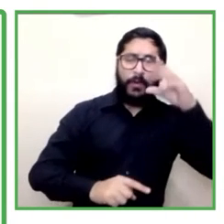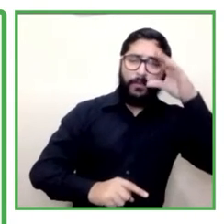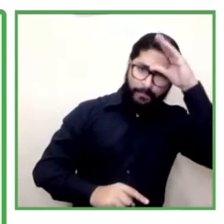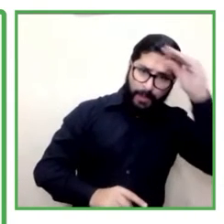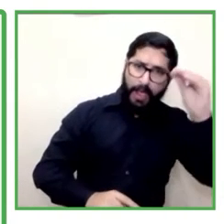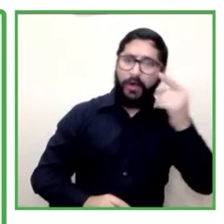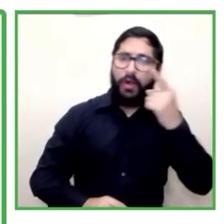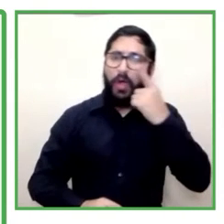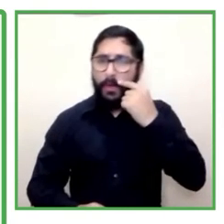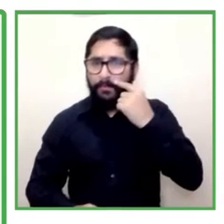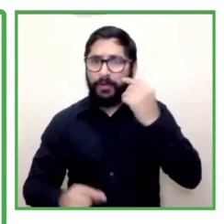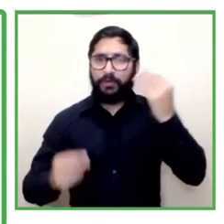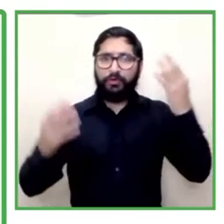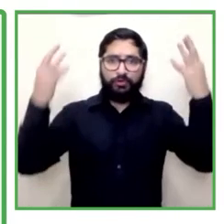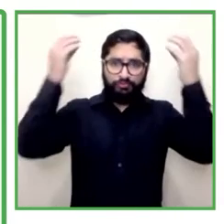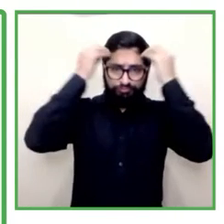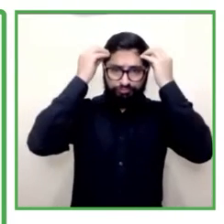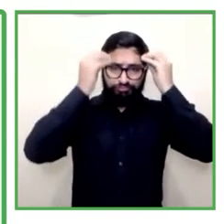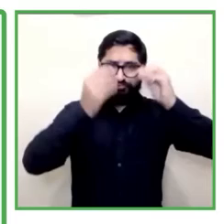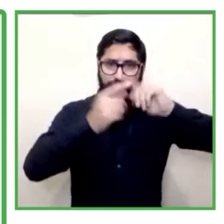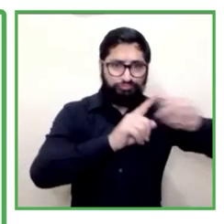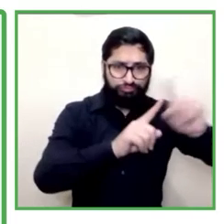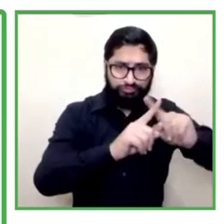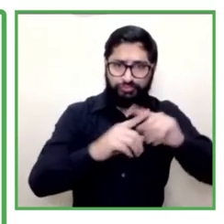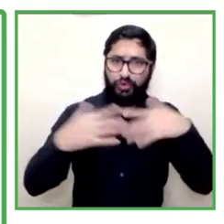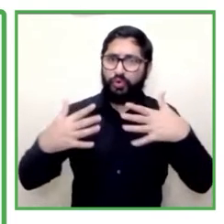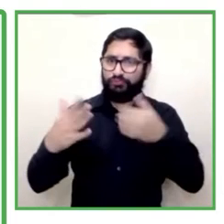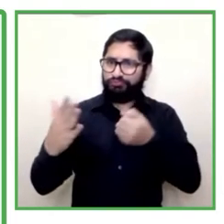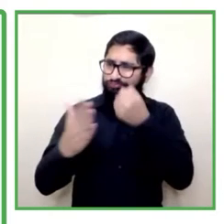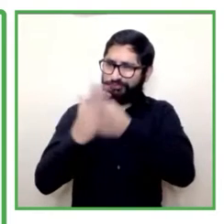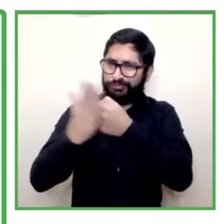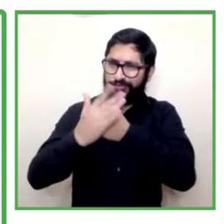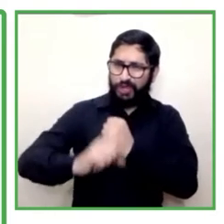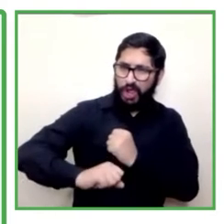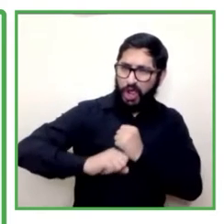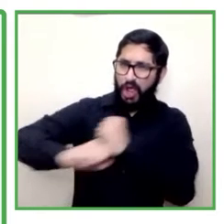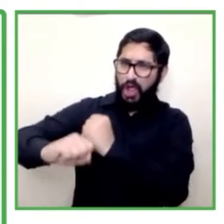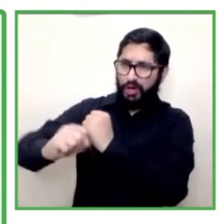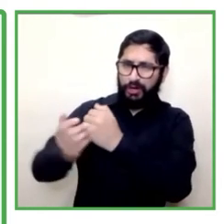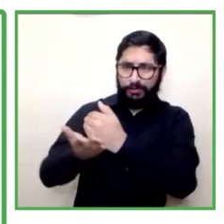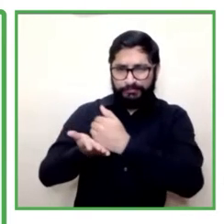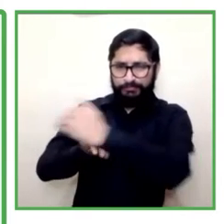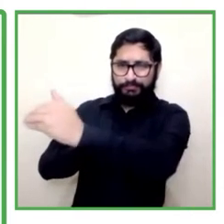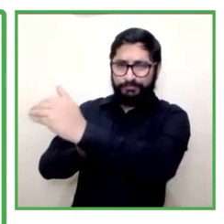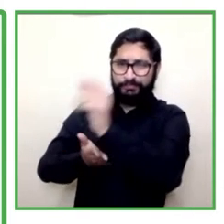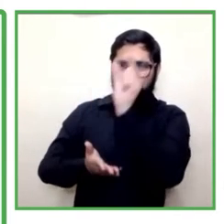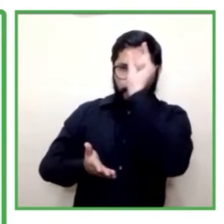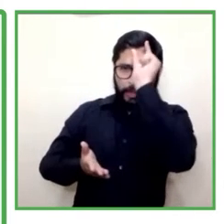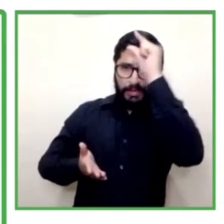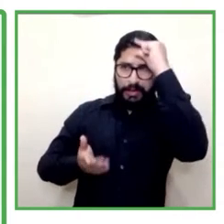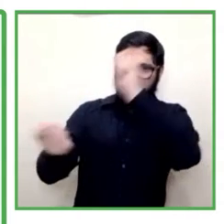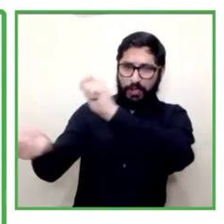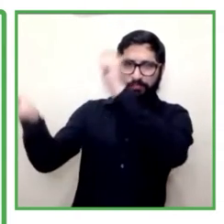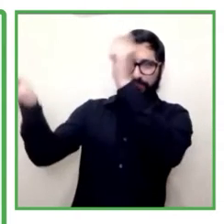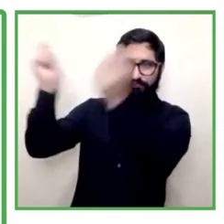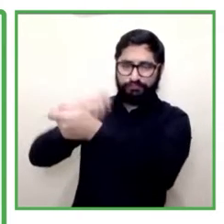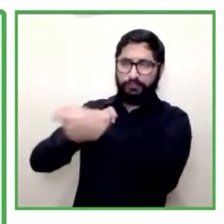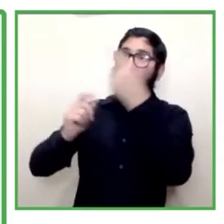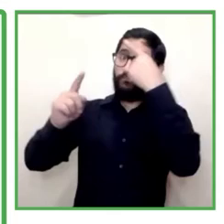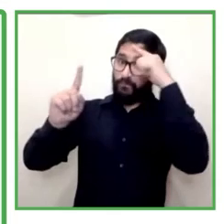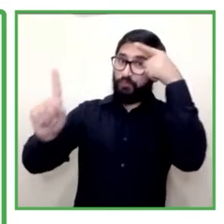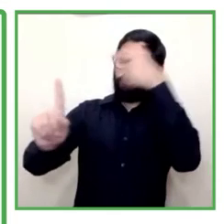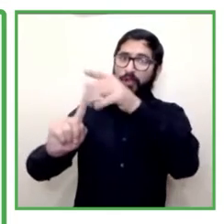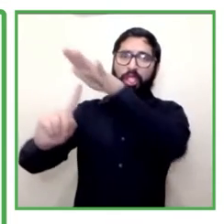contra la dificultad que tienen los mismos profesionales de la salud mental en términos de que